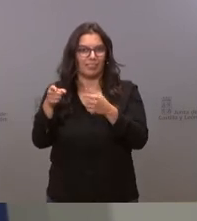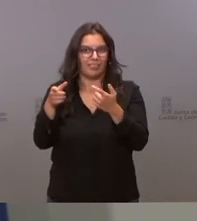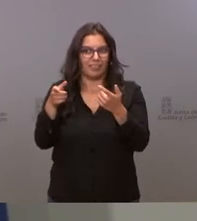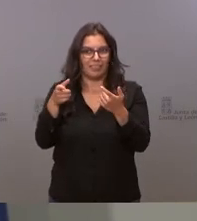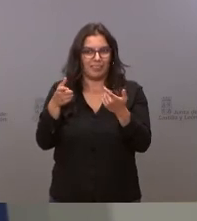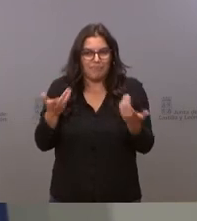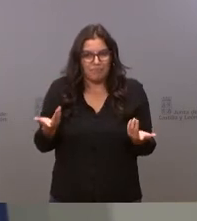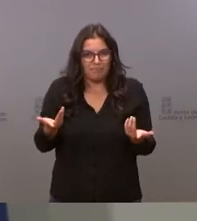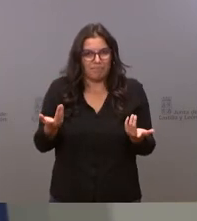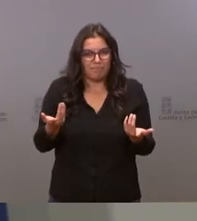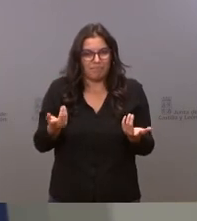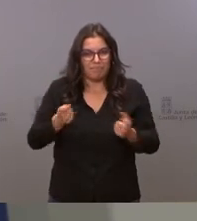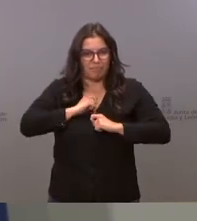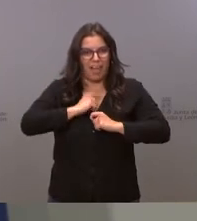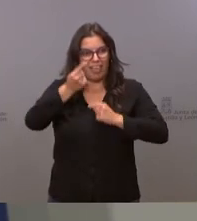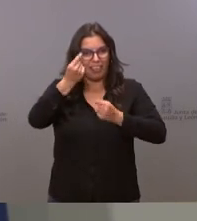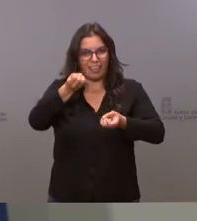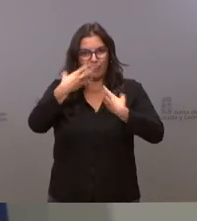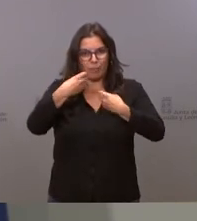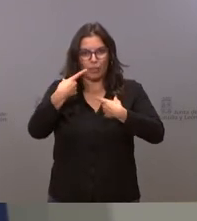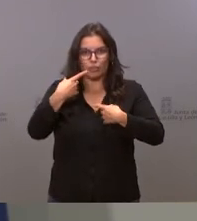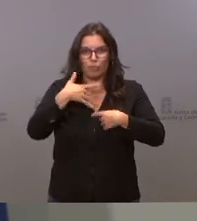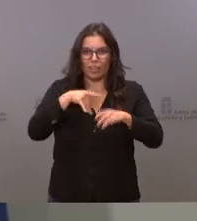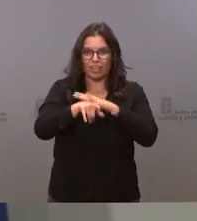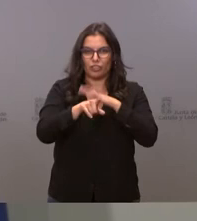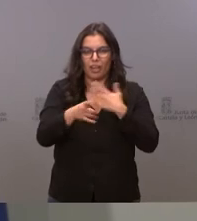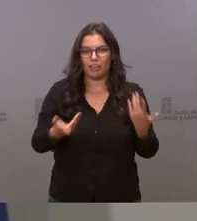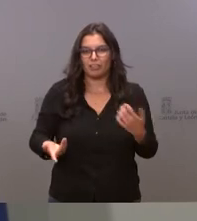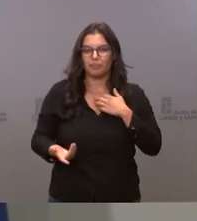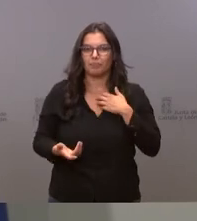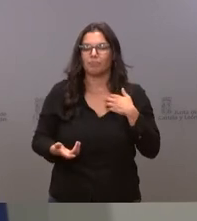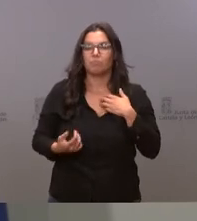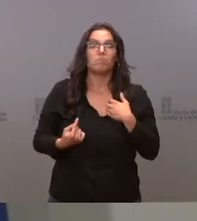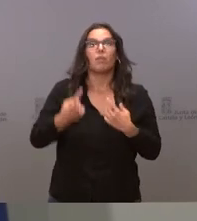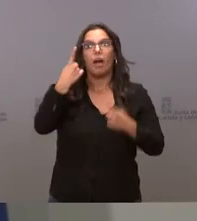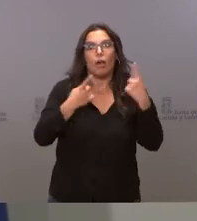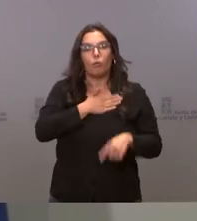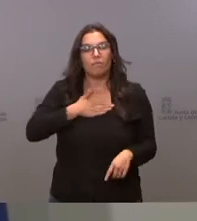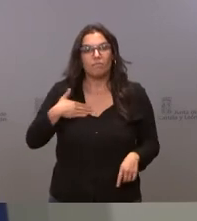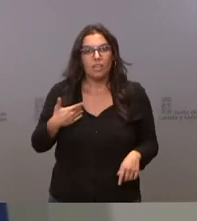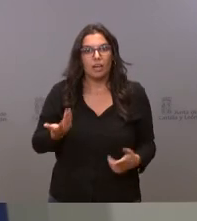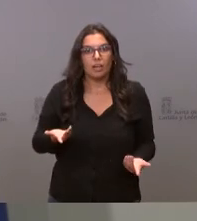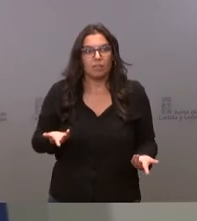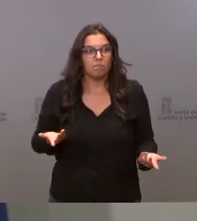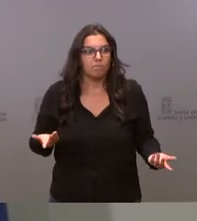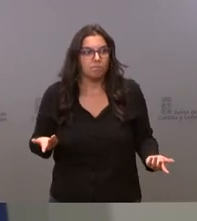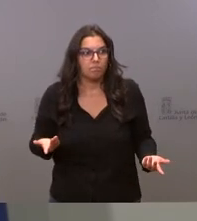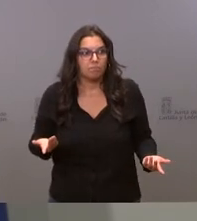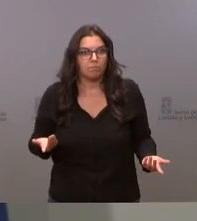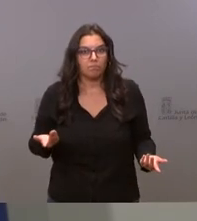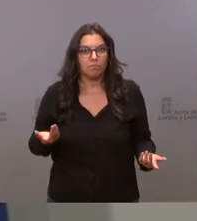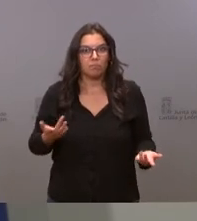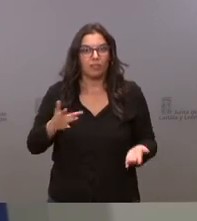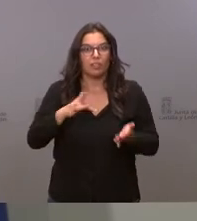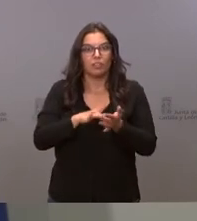se necesitan eso es gestionar lo que no entiendo es cómo hay quien pretende que se produzca la